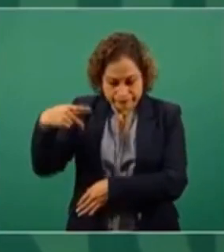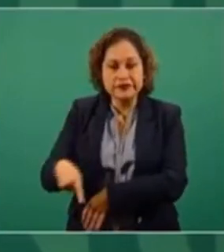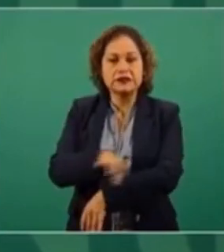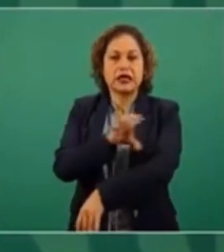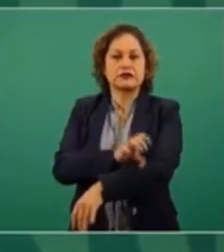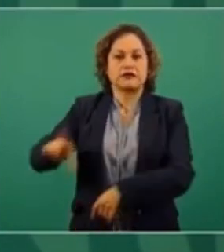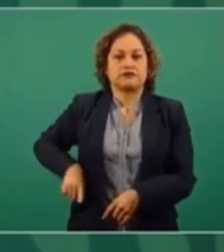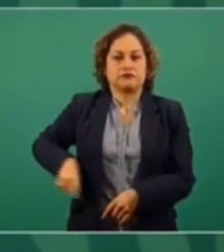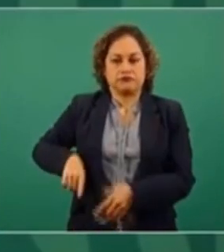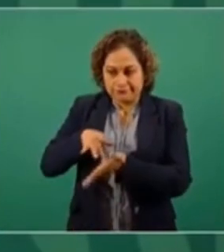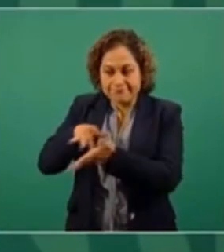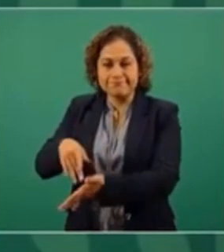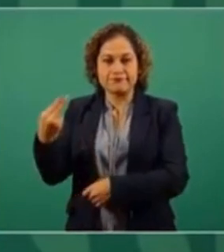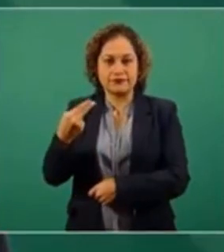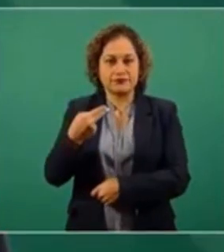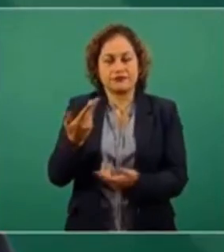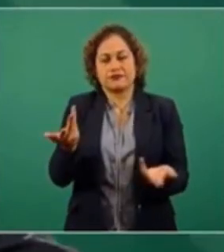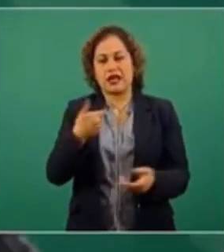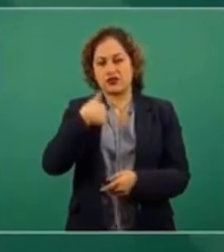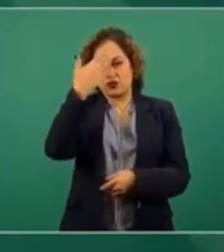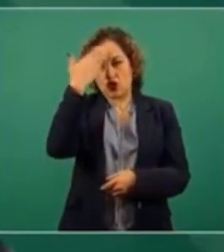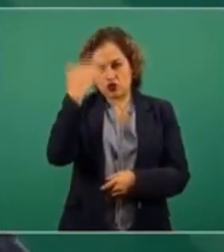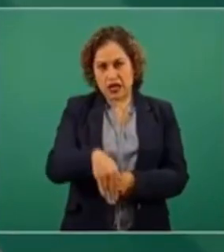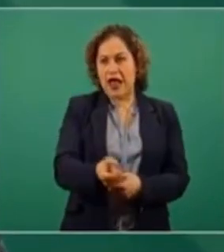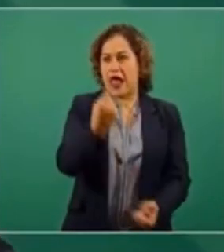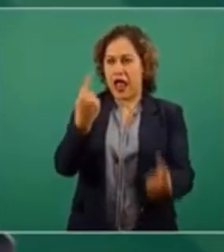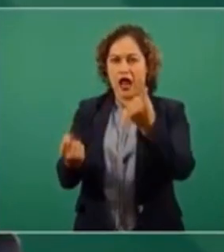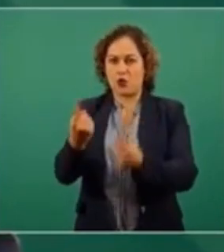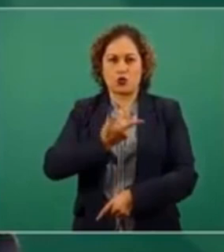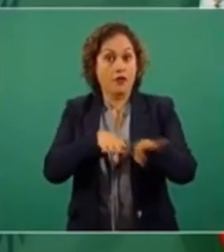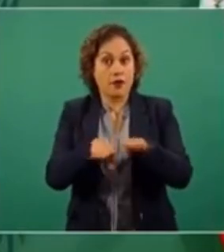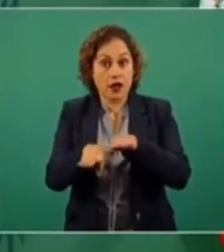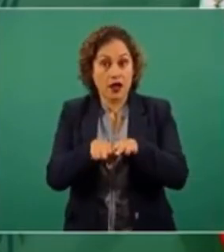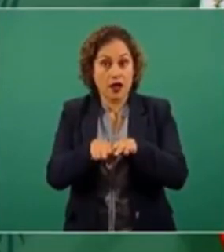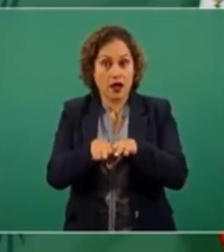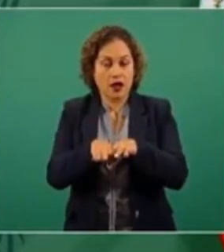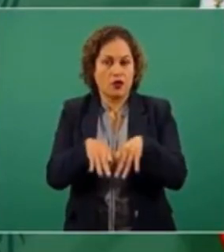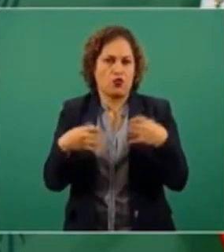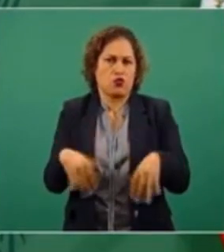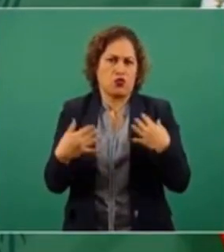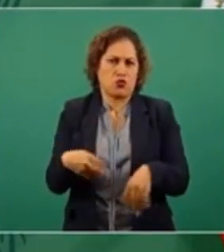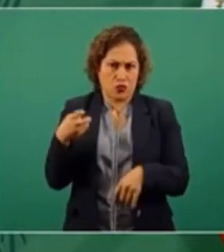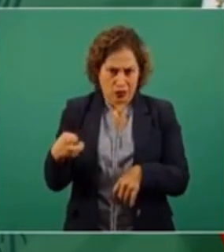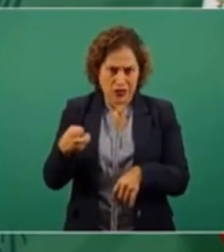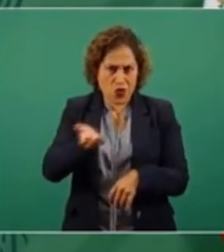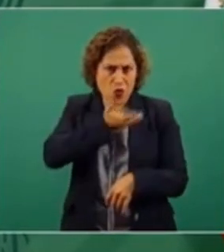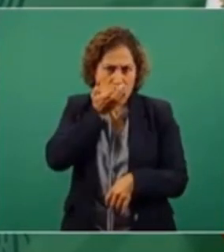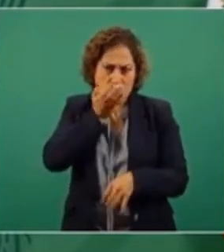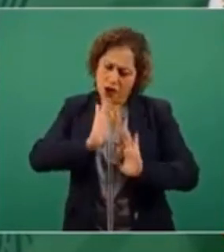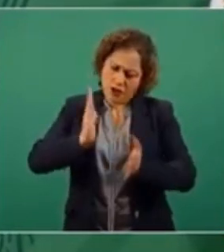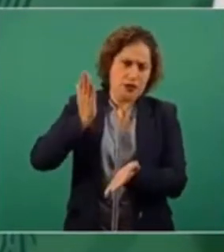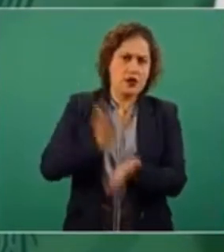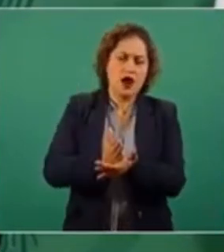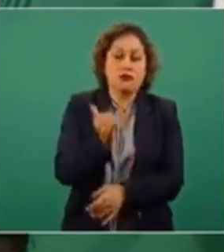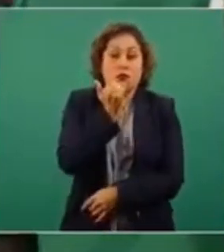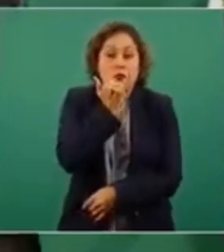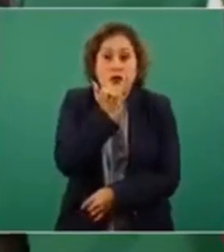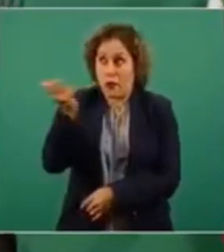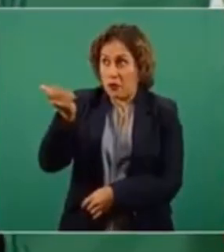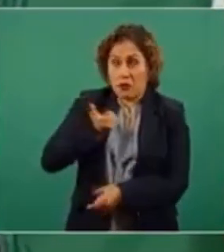la reforma que estamos proponiendo, porque ellos mandaban, eso ya se terminó. A mí no me pagan